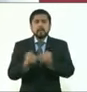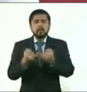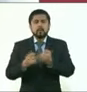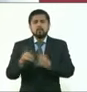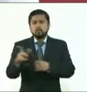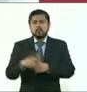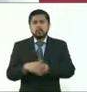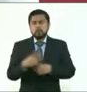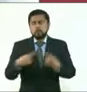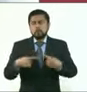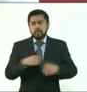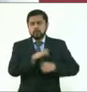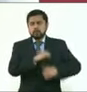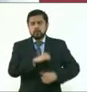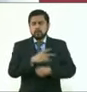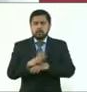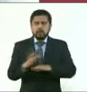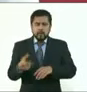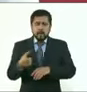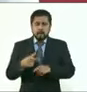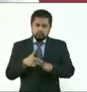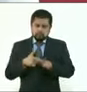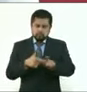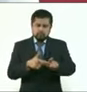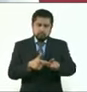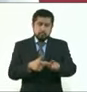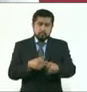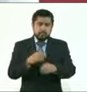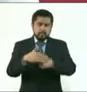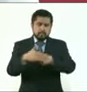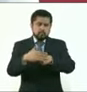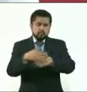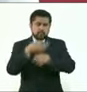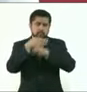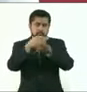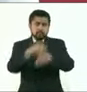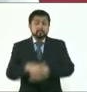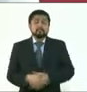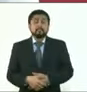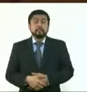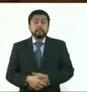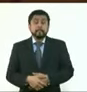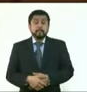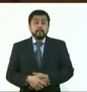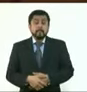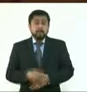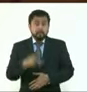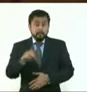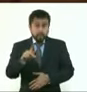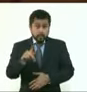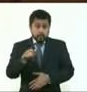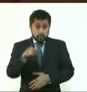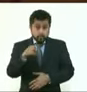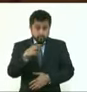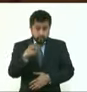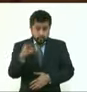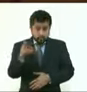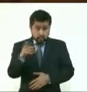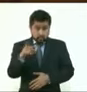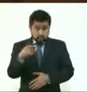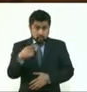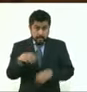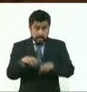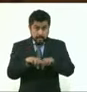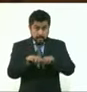Secretaría de Turismo. decir, está operando y en estos días estaremos informando. Pero entonces, ¿sí tiene contemplado realizar algunos cambios,